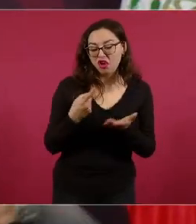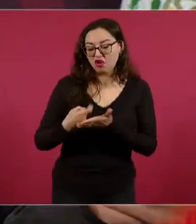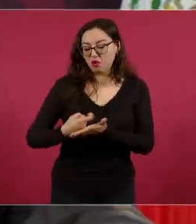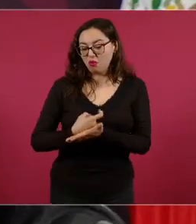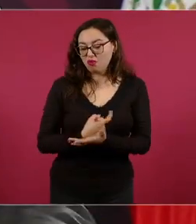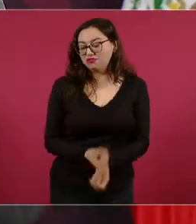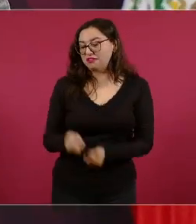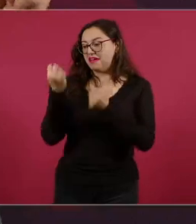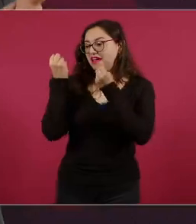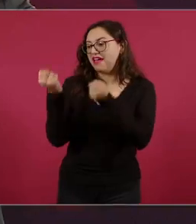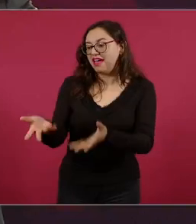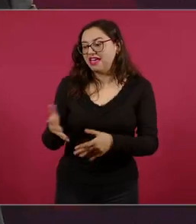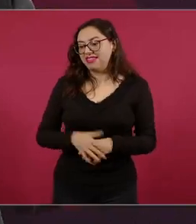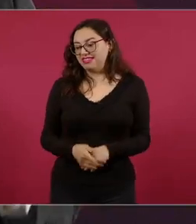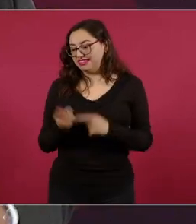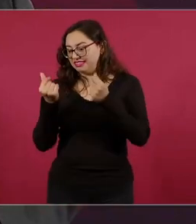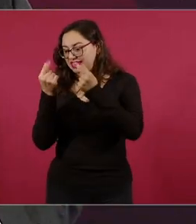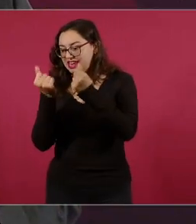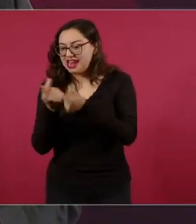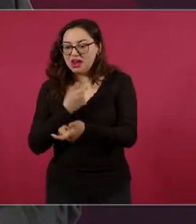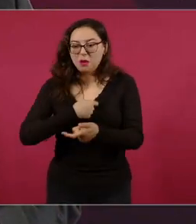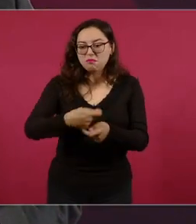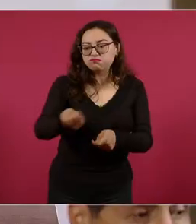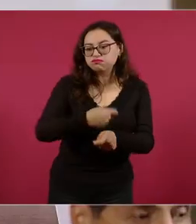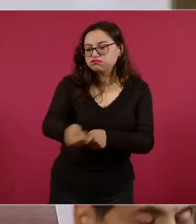el dinero en efectivo, las tarjetas,